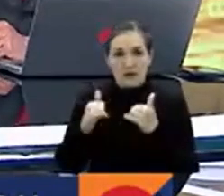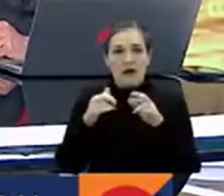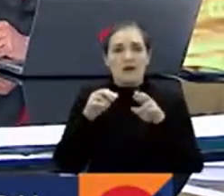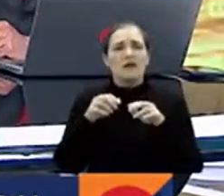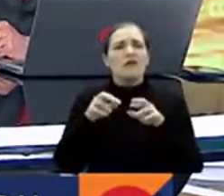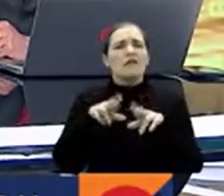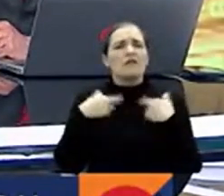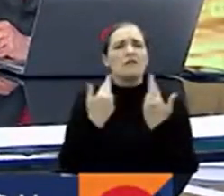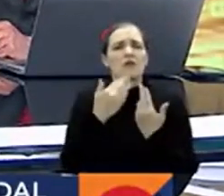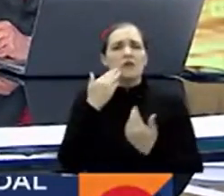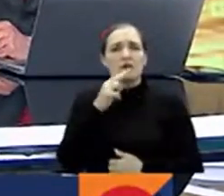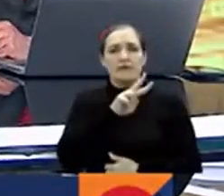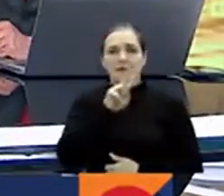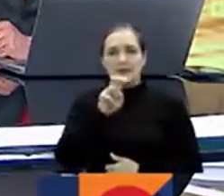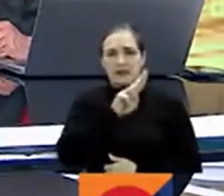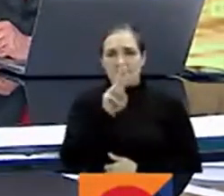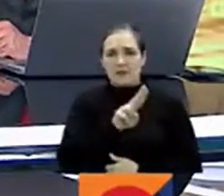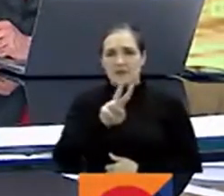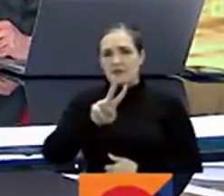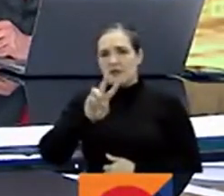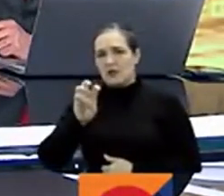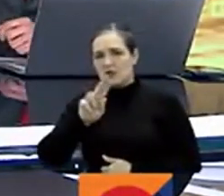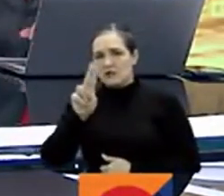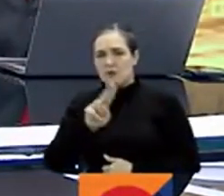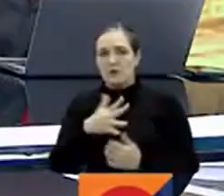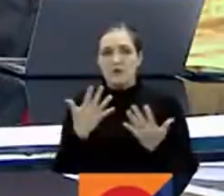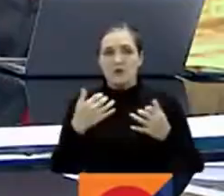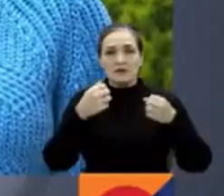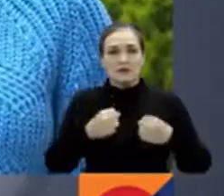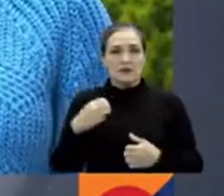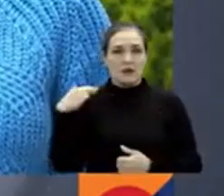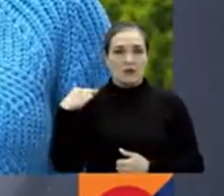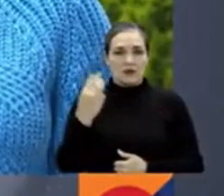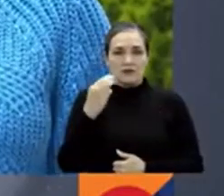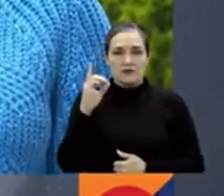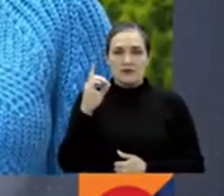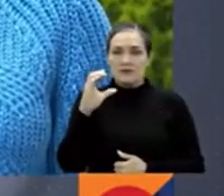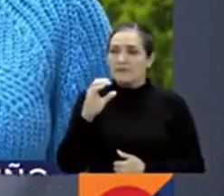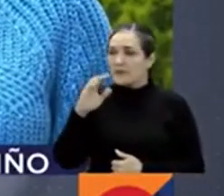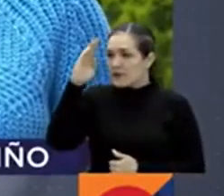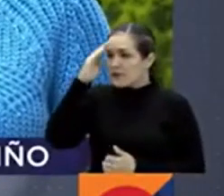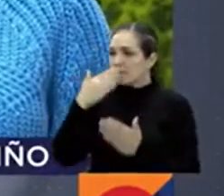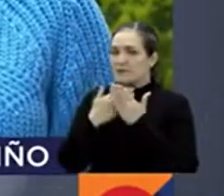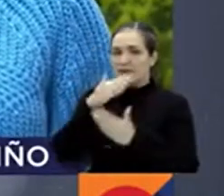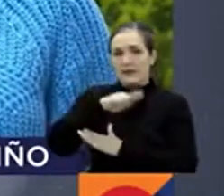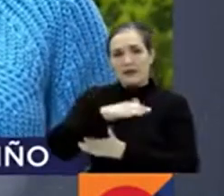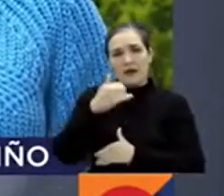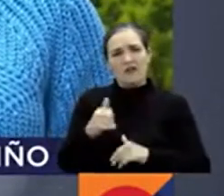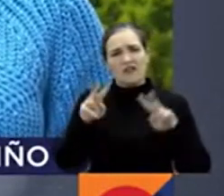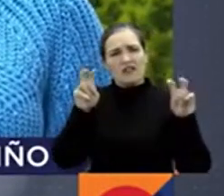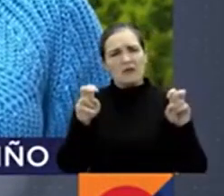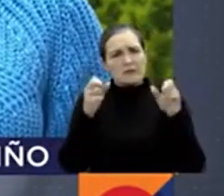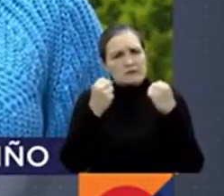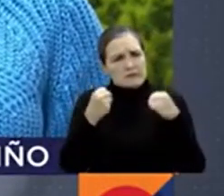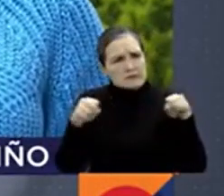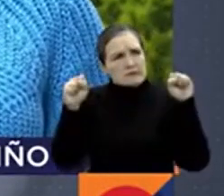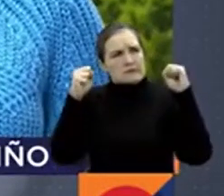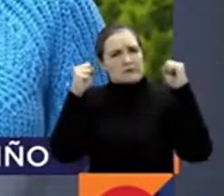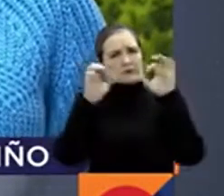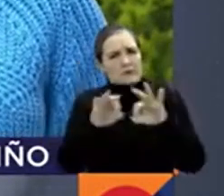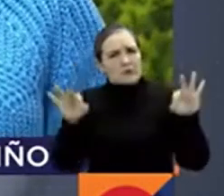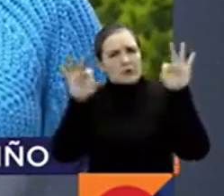27 y 28 de marzo en Washington. Luisa Barberi, buenas tardes. ¿Qué temas ocupan a los cancilleres y a sus acompañantes?